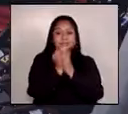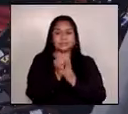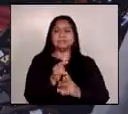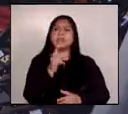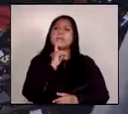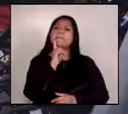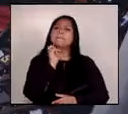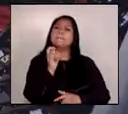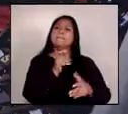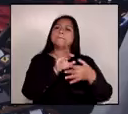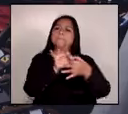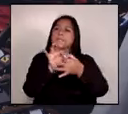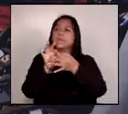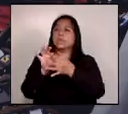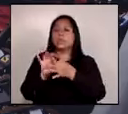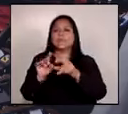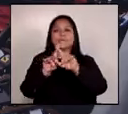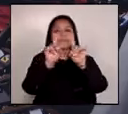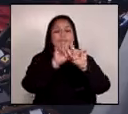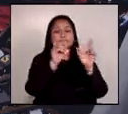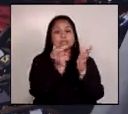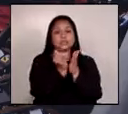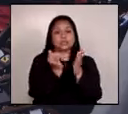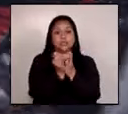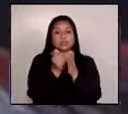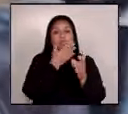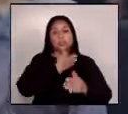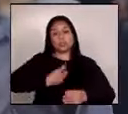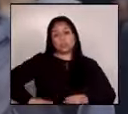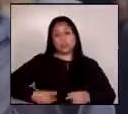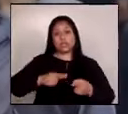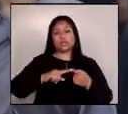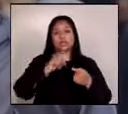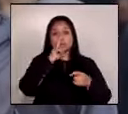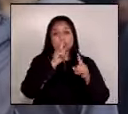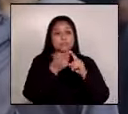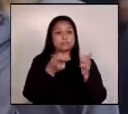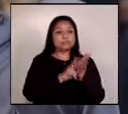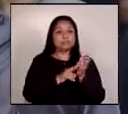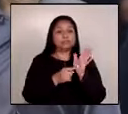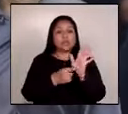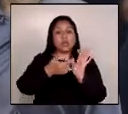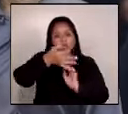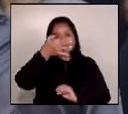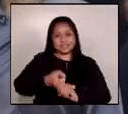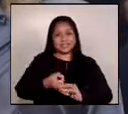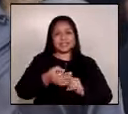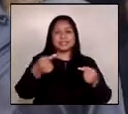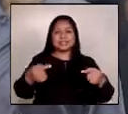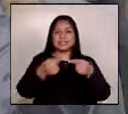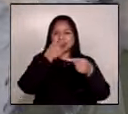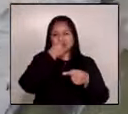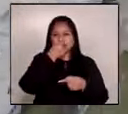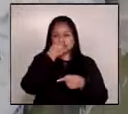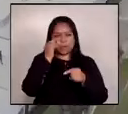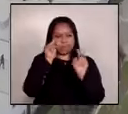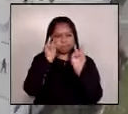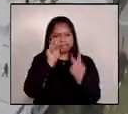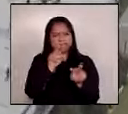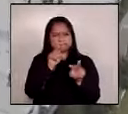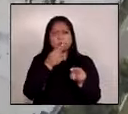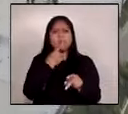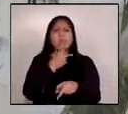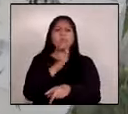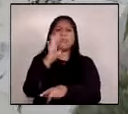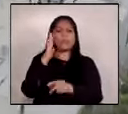mediante la cooperación entre diferentes entidades del gobierno estableciendo oficiales anticorrupción que velarán por el cumplimiento de